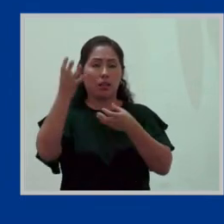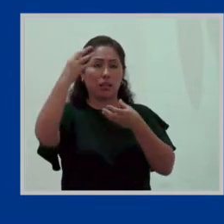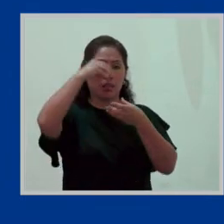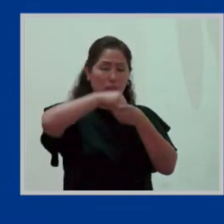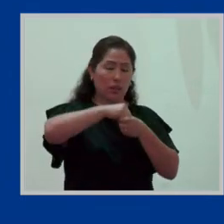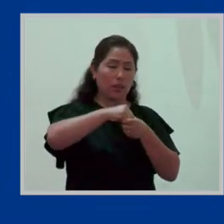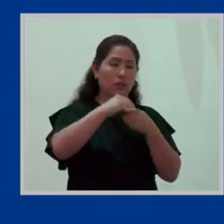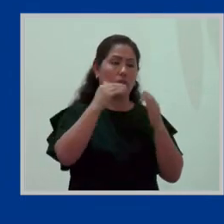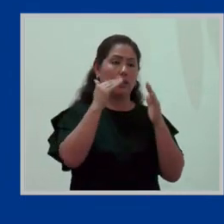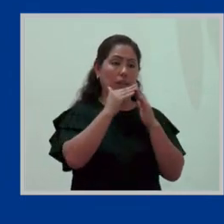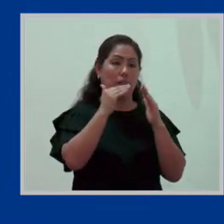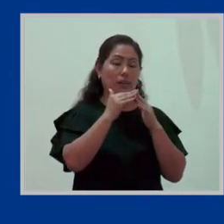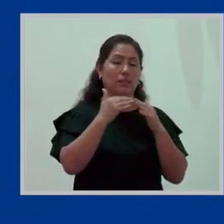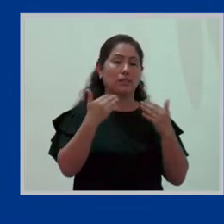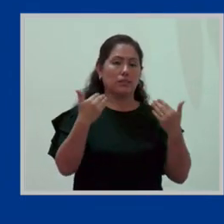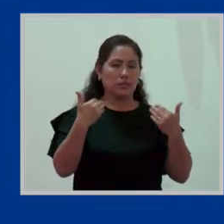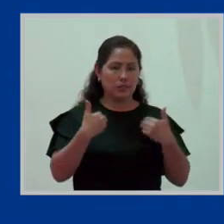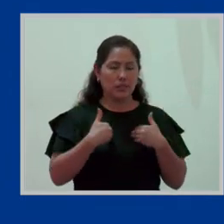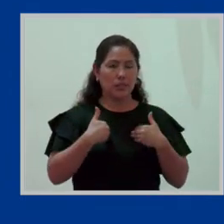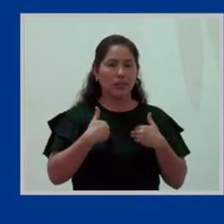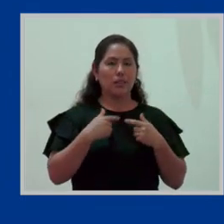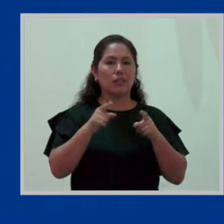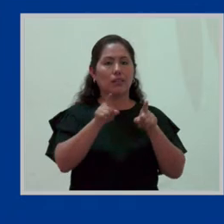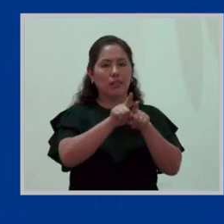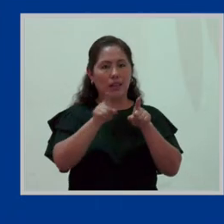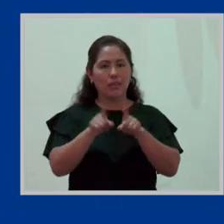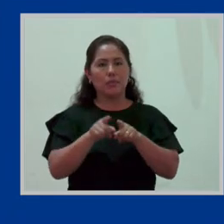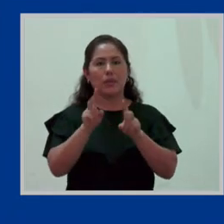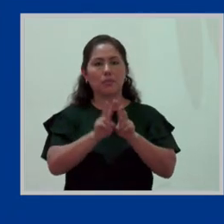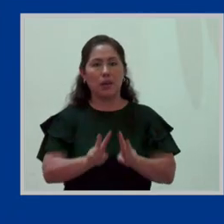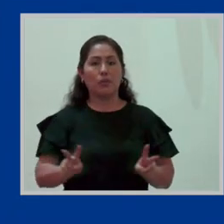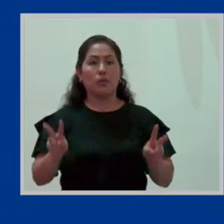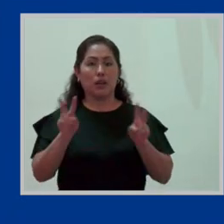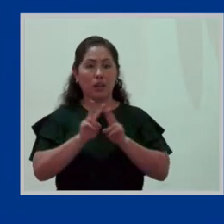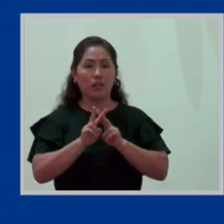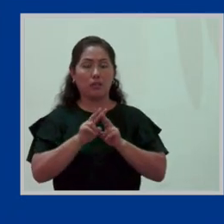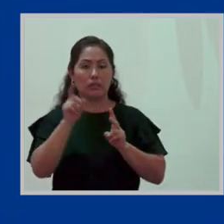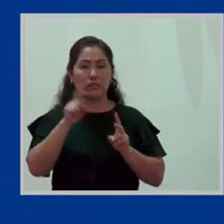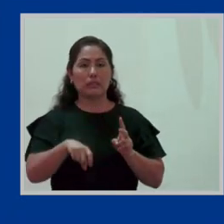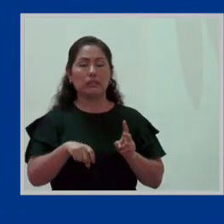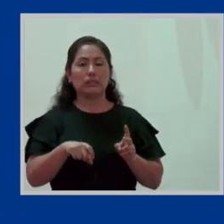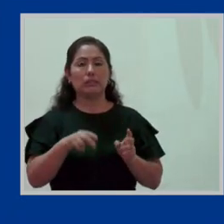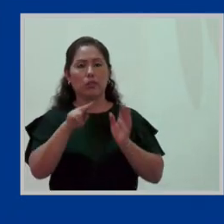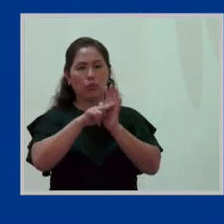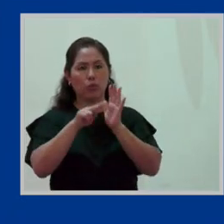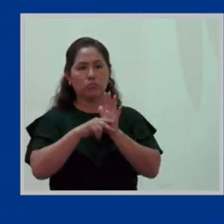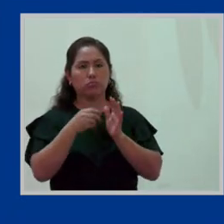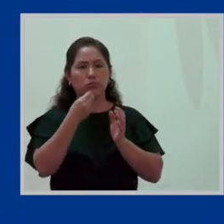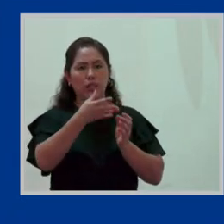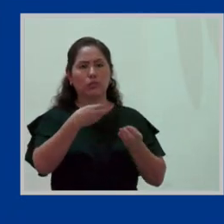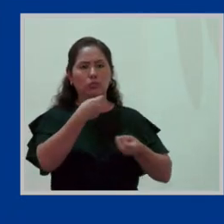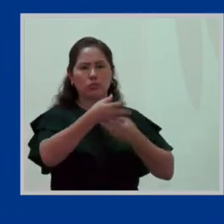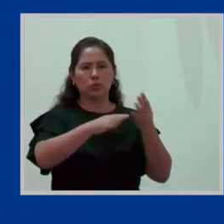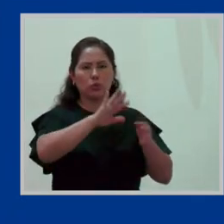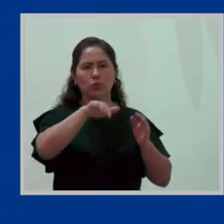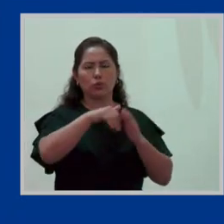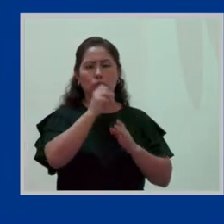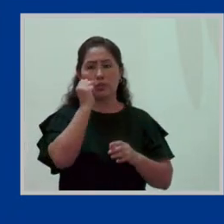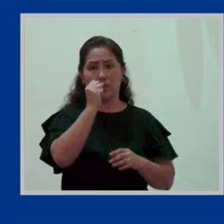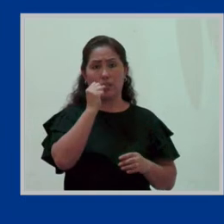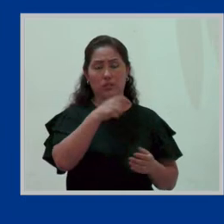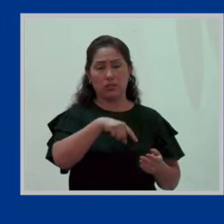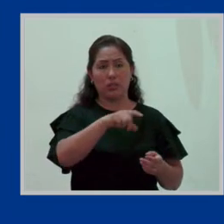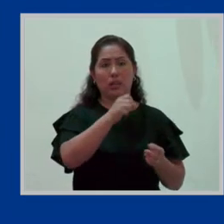remunerado, tiene que ser también valorado. Y por eso es que al día de hoy cuentan las organizaciones de